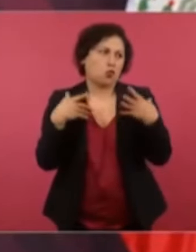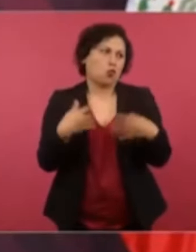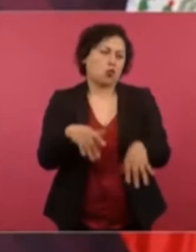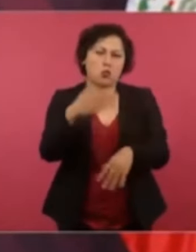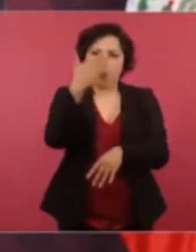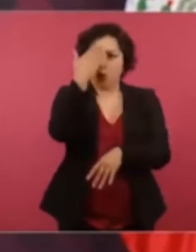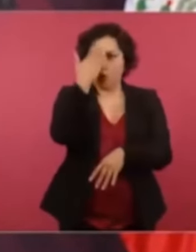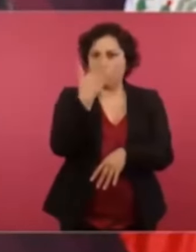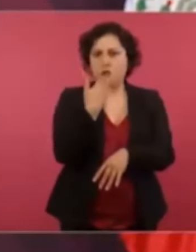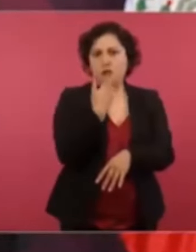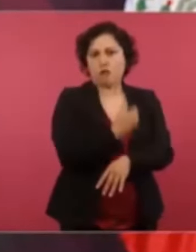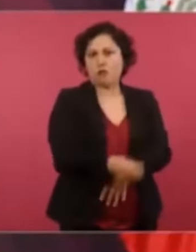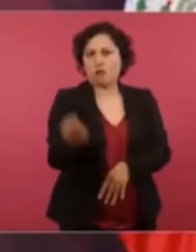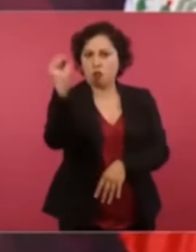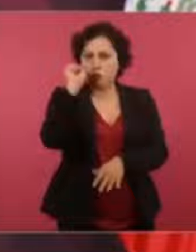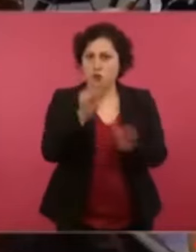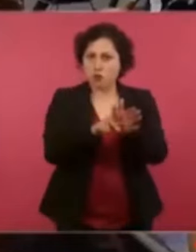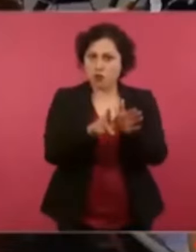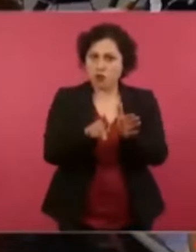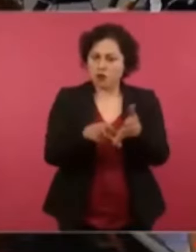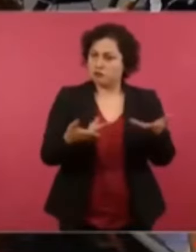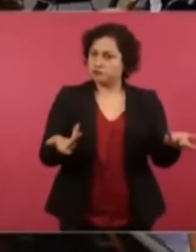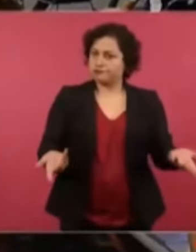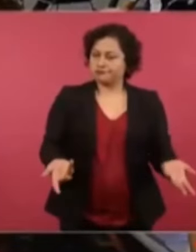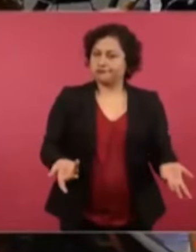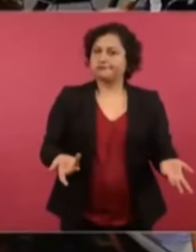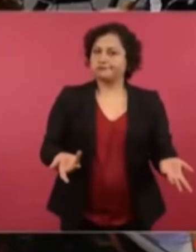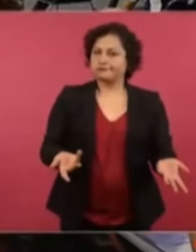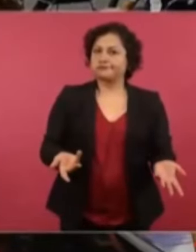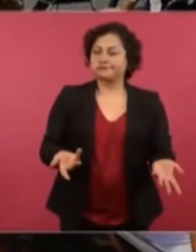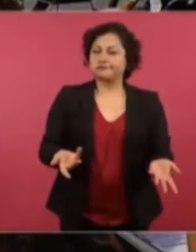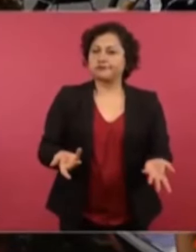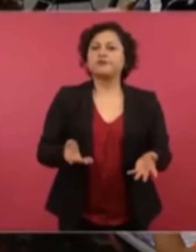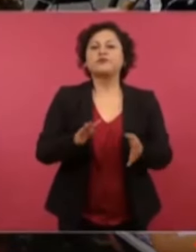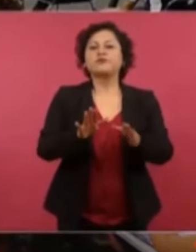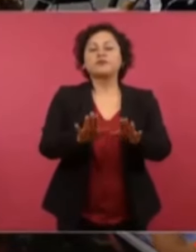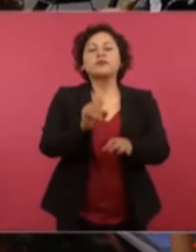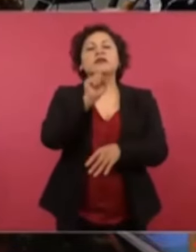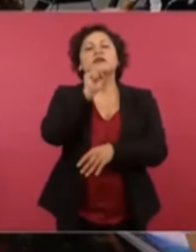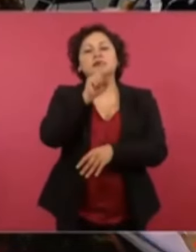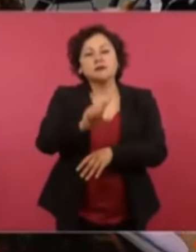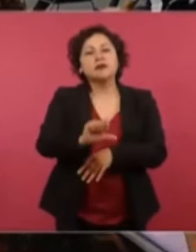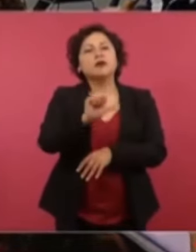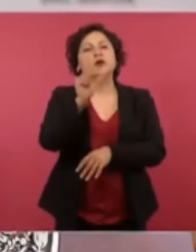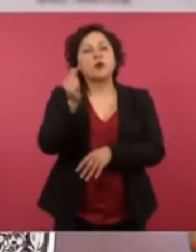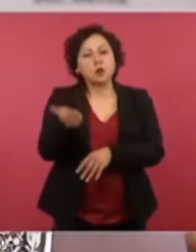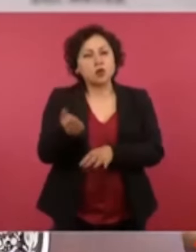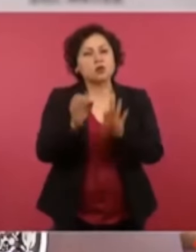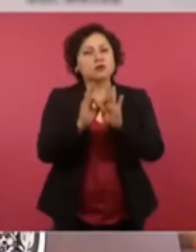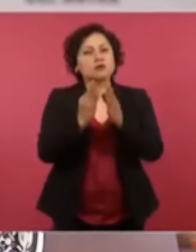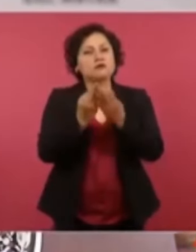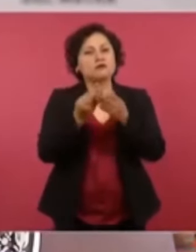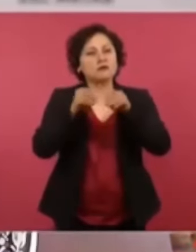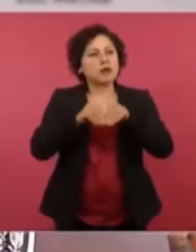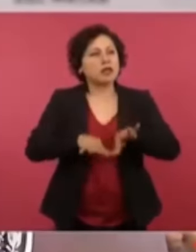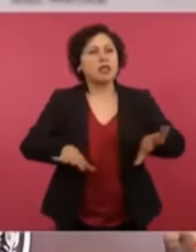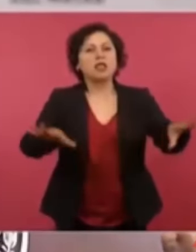Filóico tan famoso. Y otra publicación con la que empezaron. ProPublica.